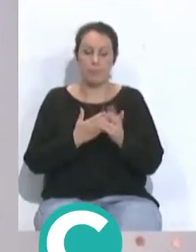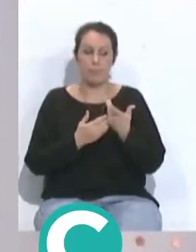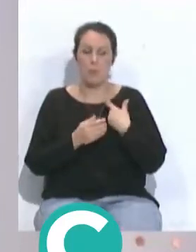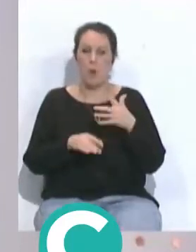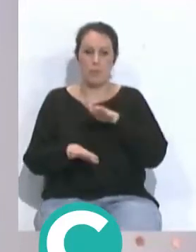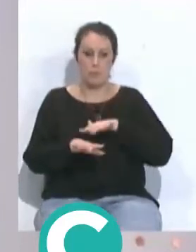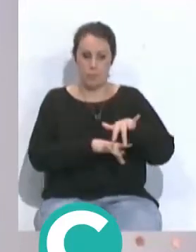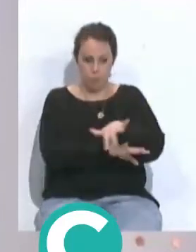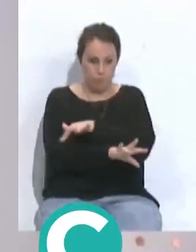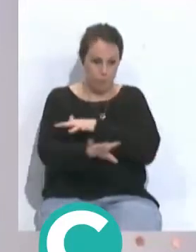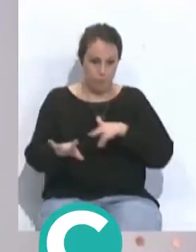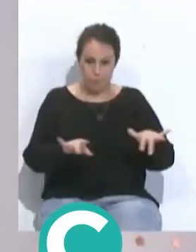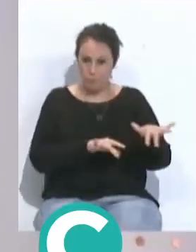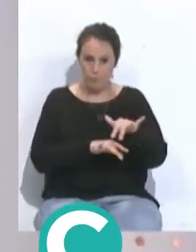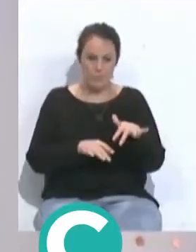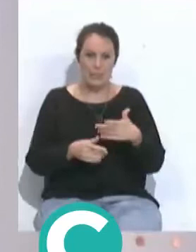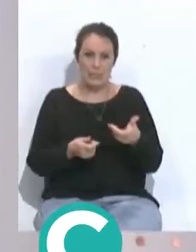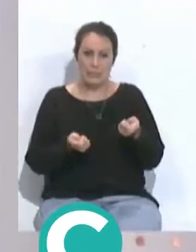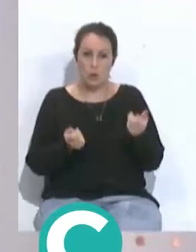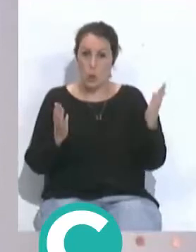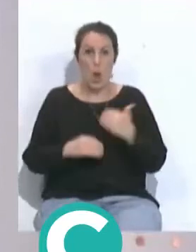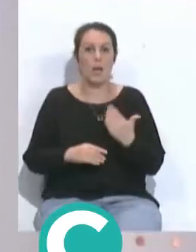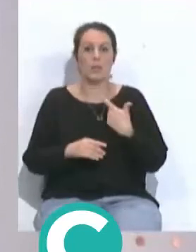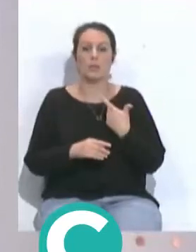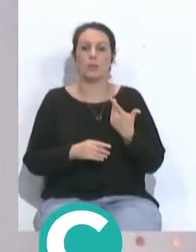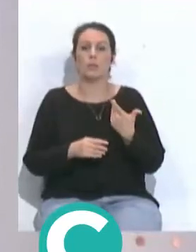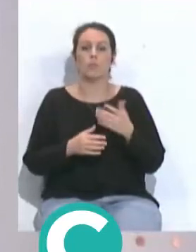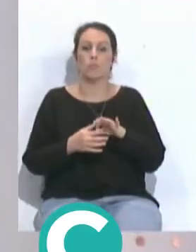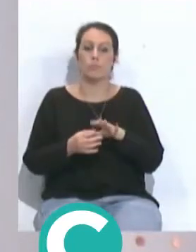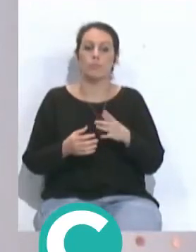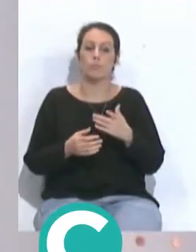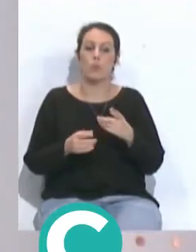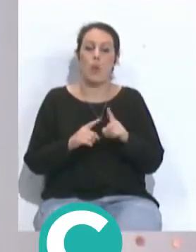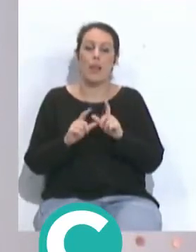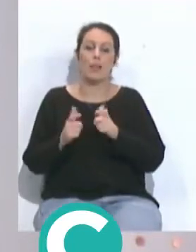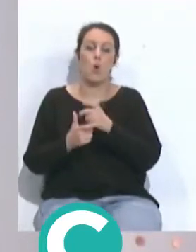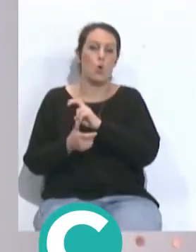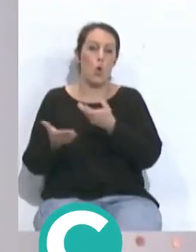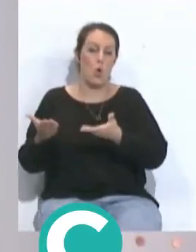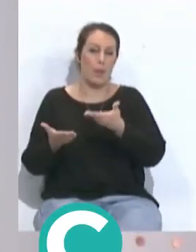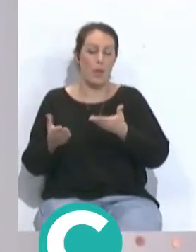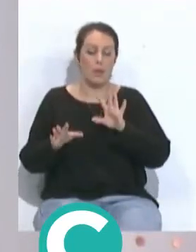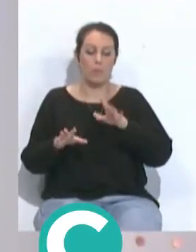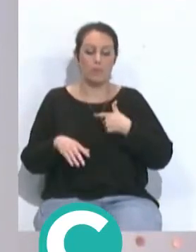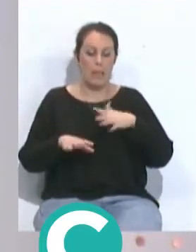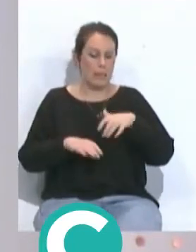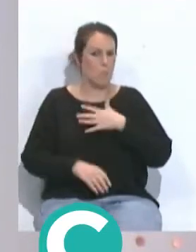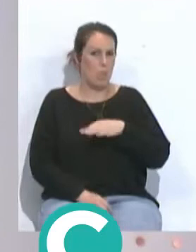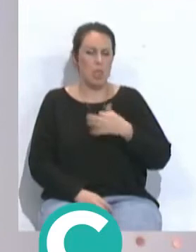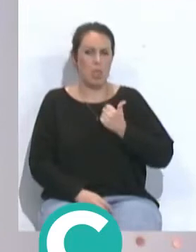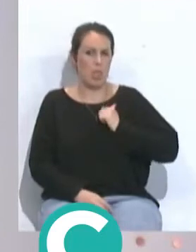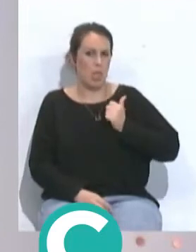se desordenan no están encorsetados con respecto a otros equipos pero de ahí también el Cádiz puede sacar